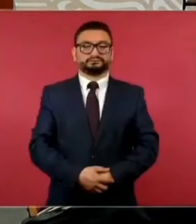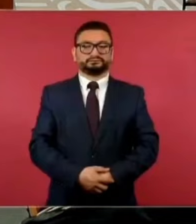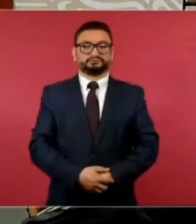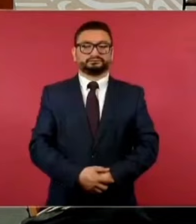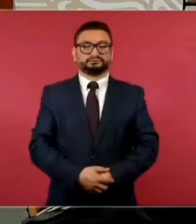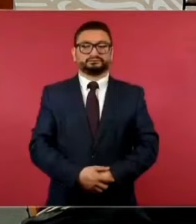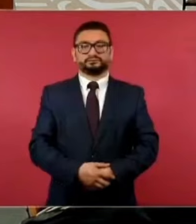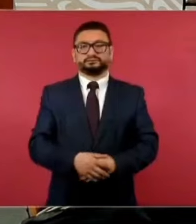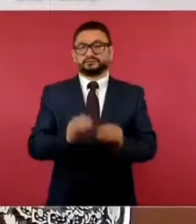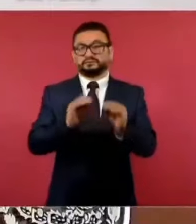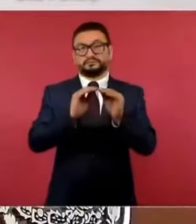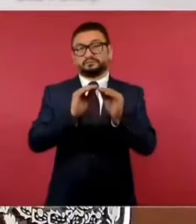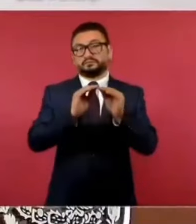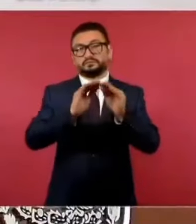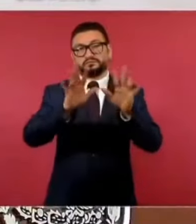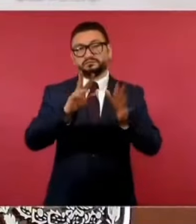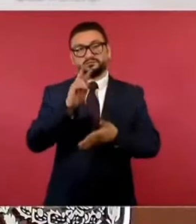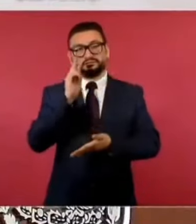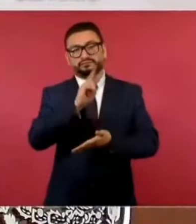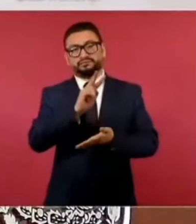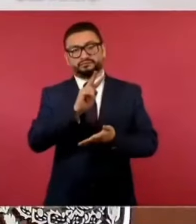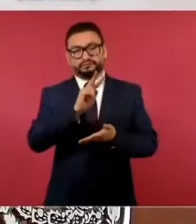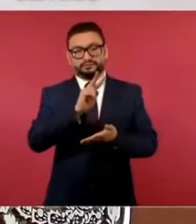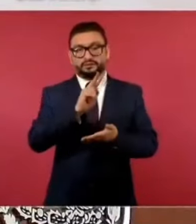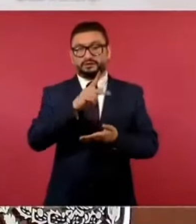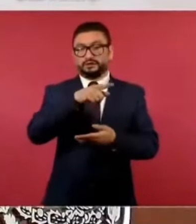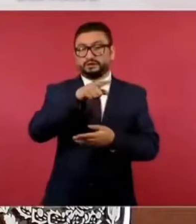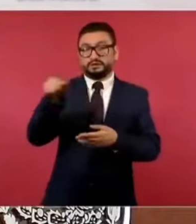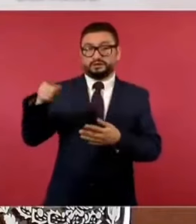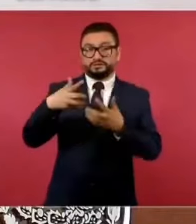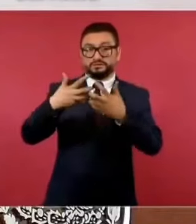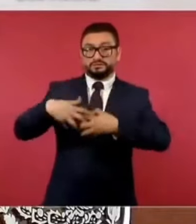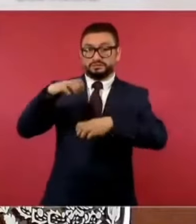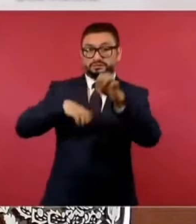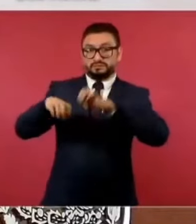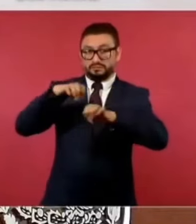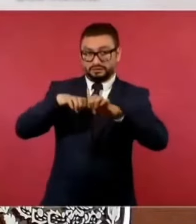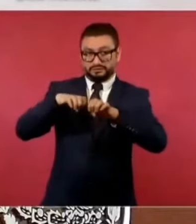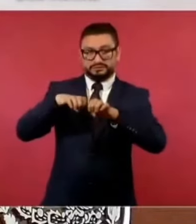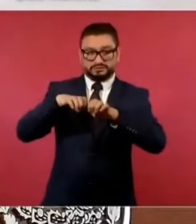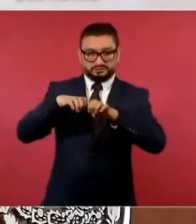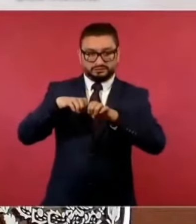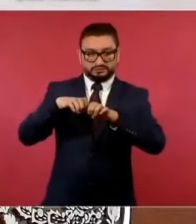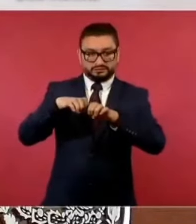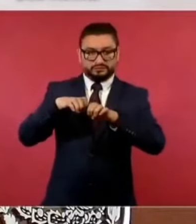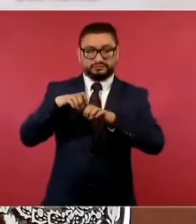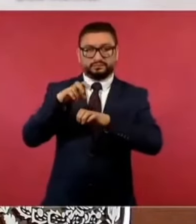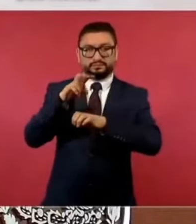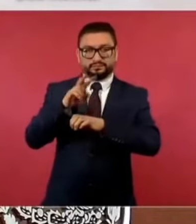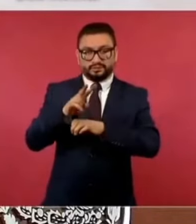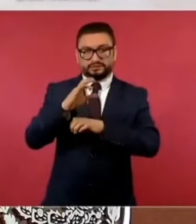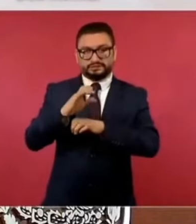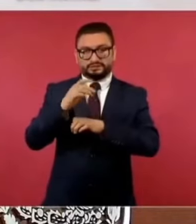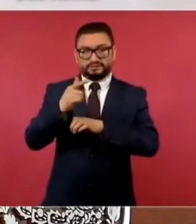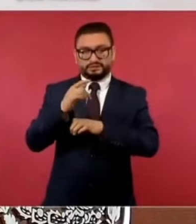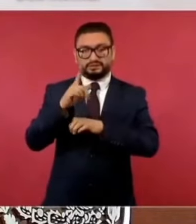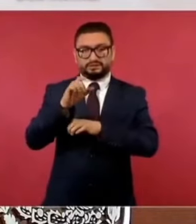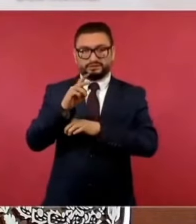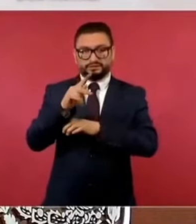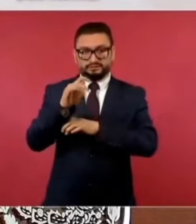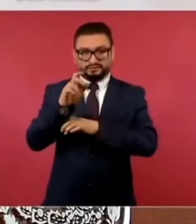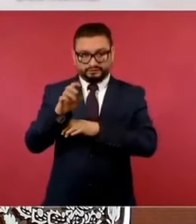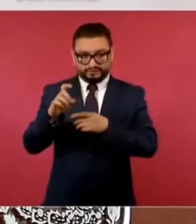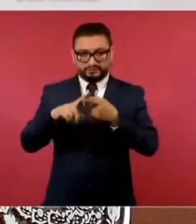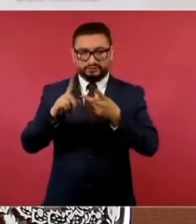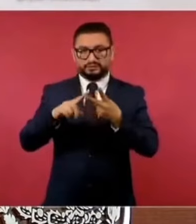Sencillamente tiene unas empresas instrumentales, es BCG Limited Consulting